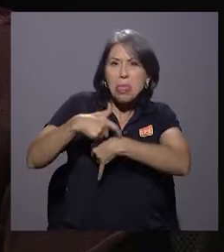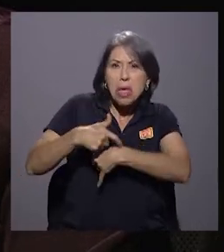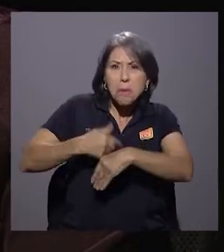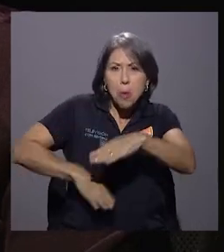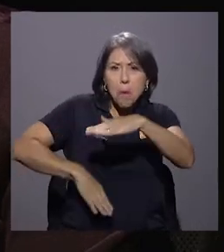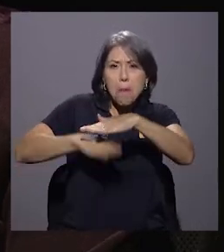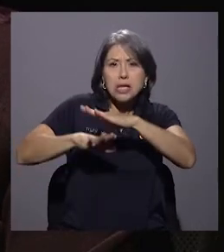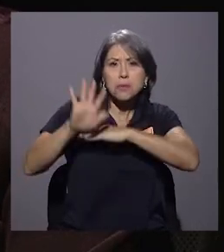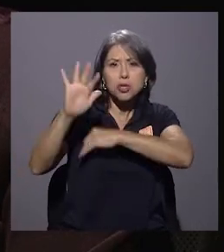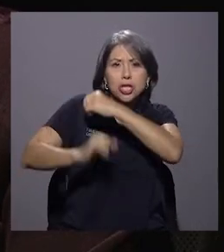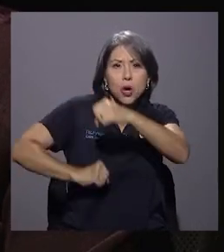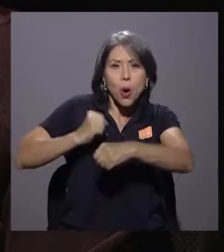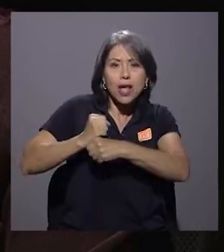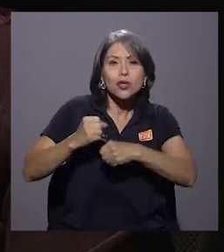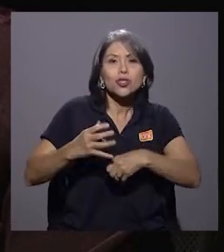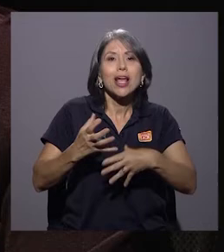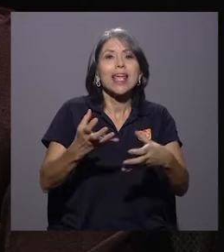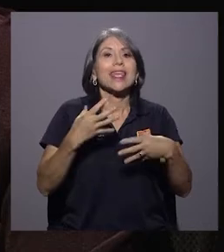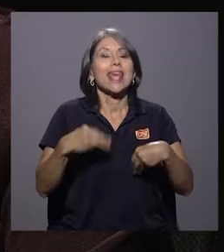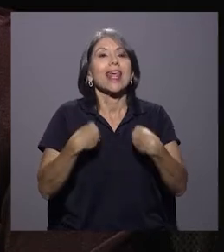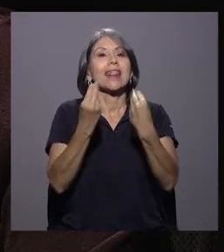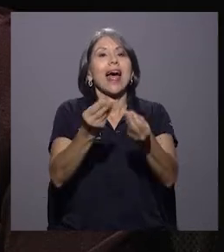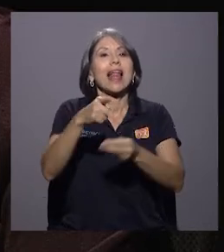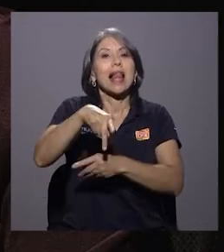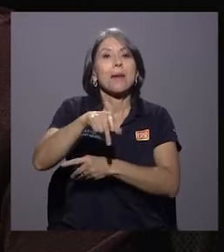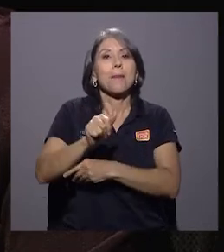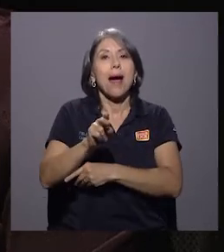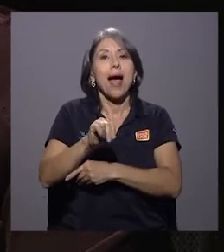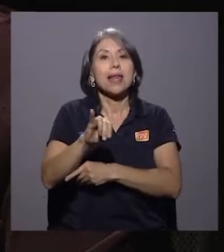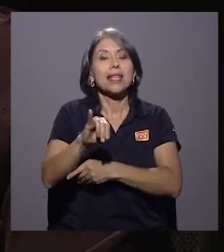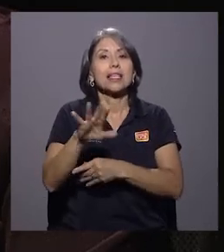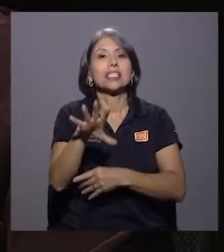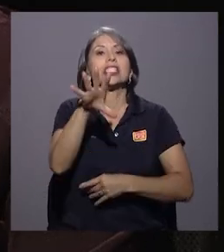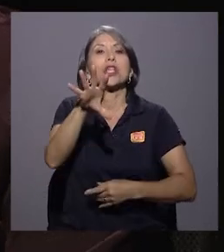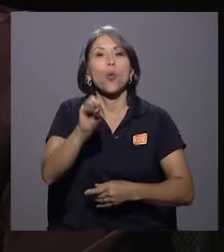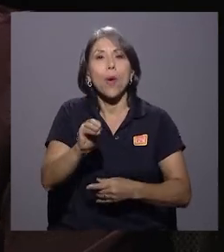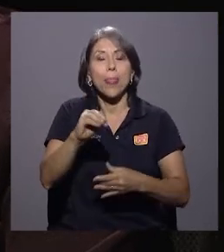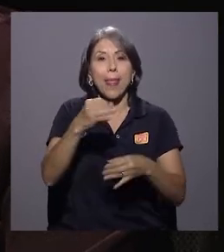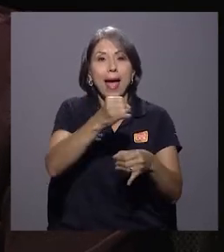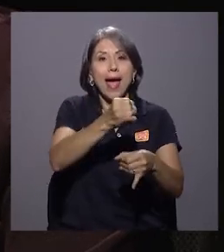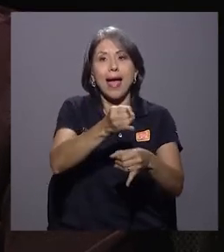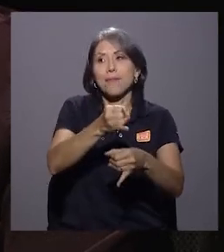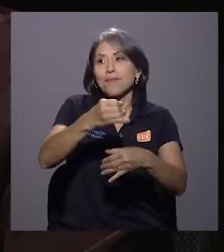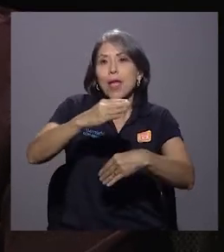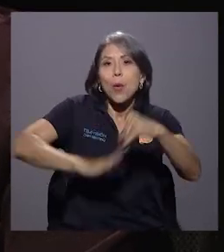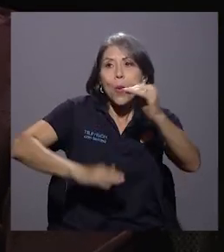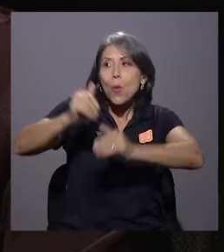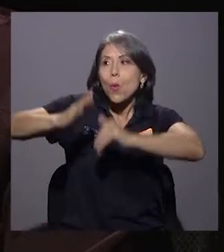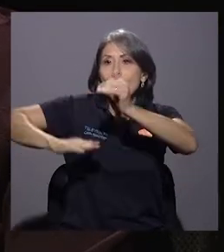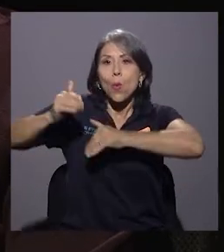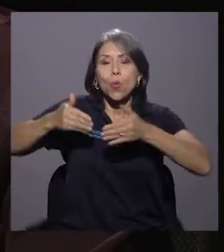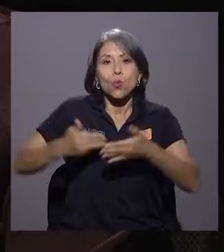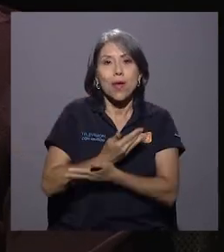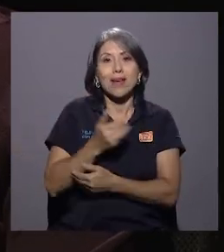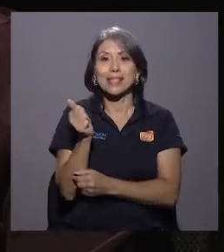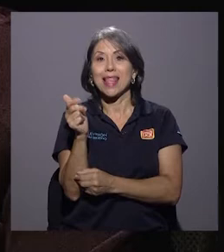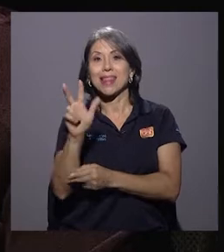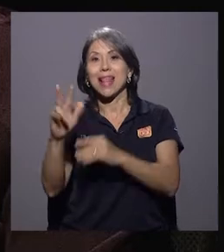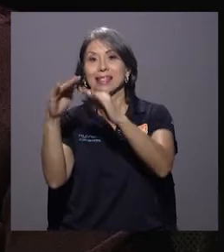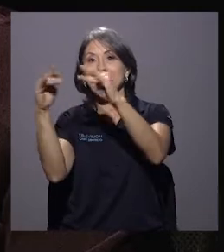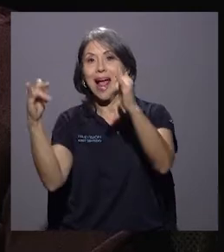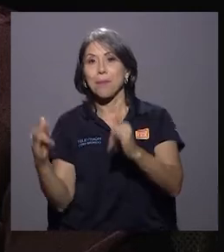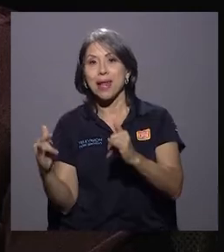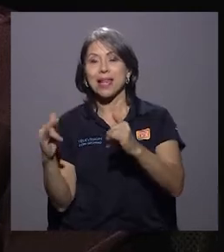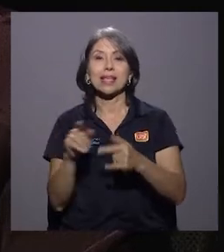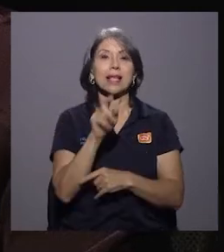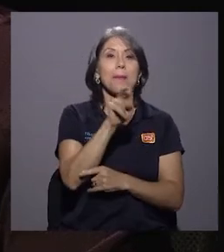cinco años, de 50 edificaciones nuevas, están incluidos 13 albergues, 24 oficinas